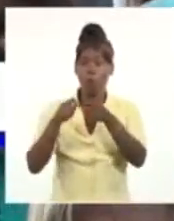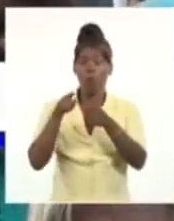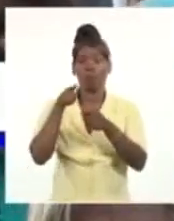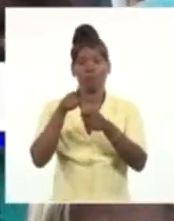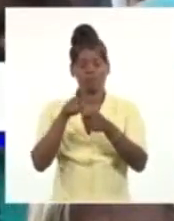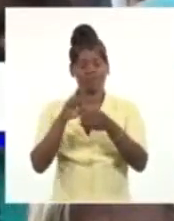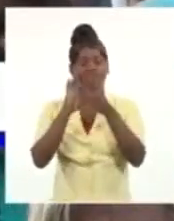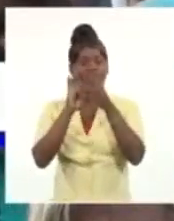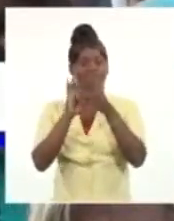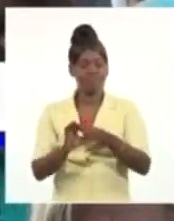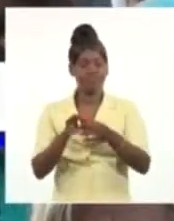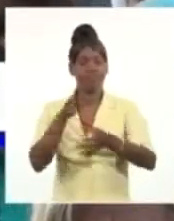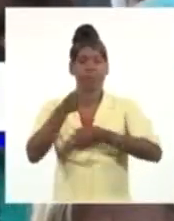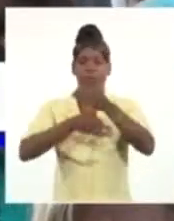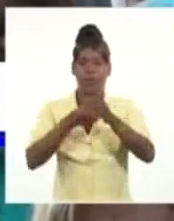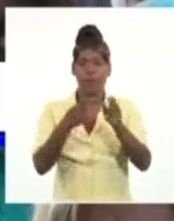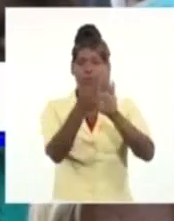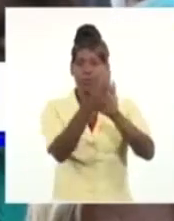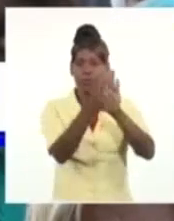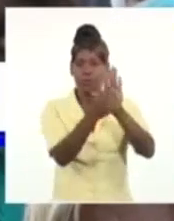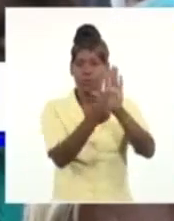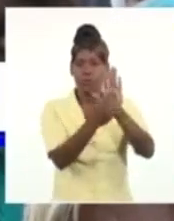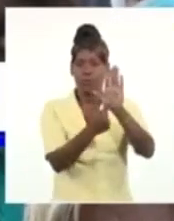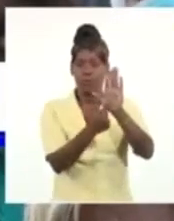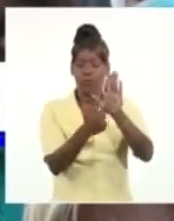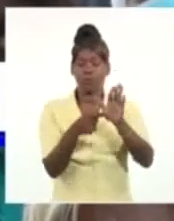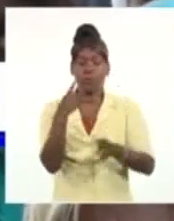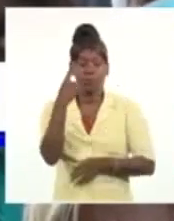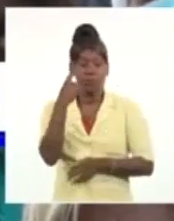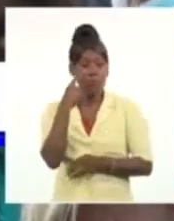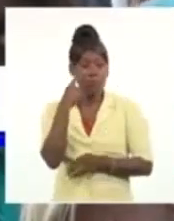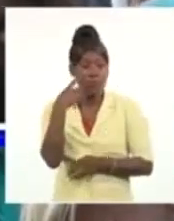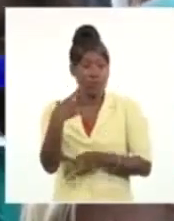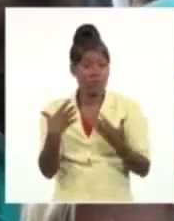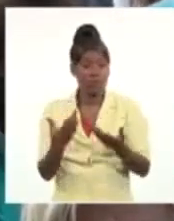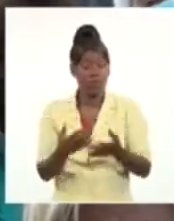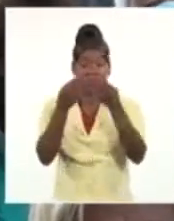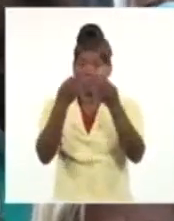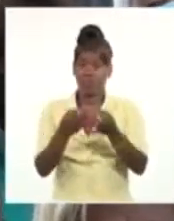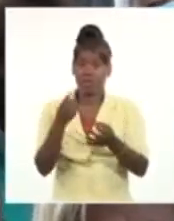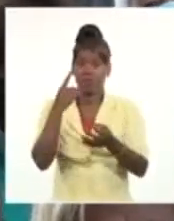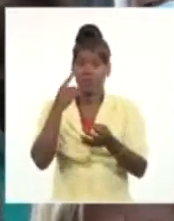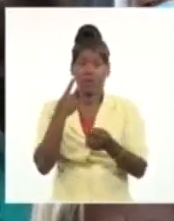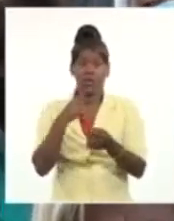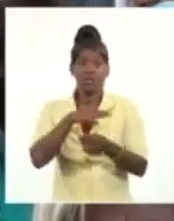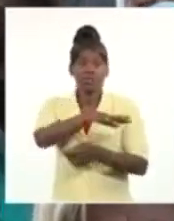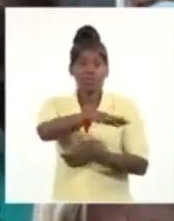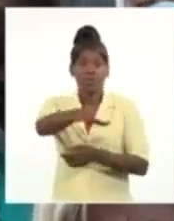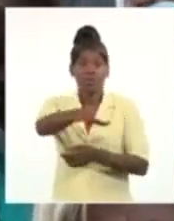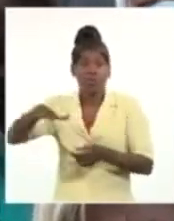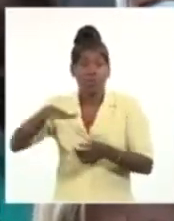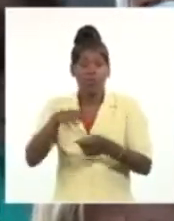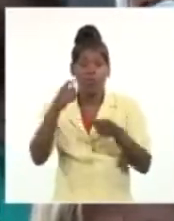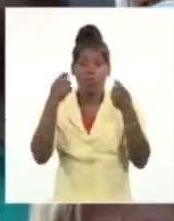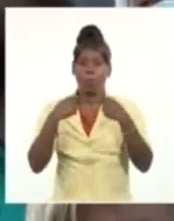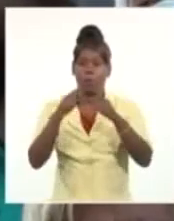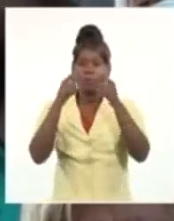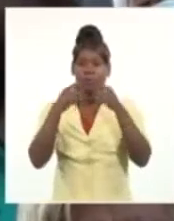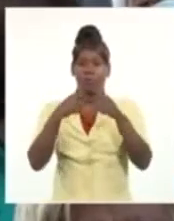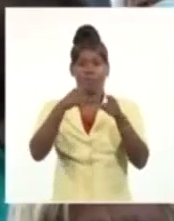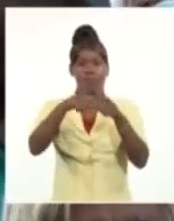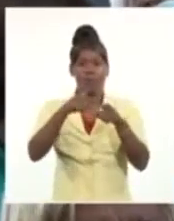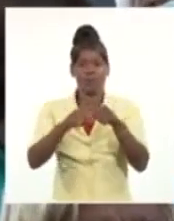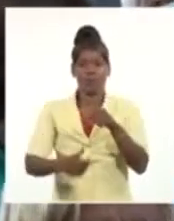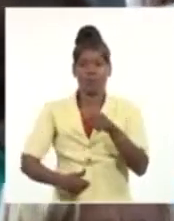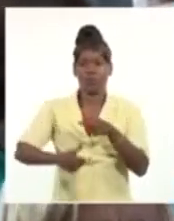ver cómo paramos al menos la inflación esta que estamos sufriendo, que indiscutiblemente complica el día a día de